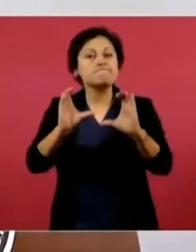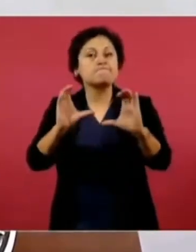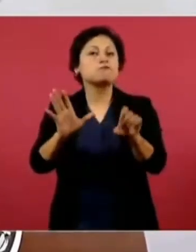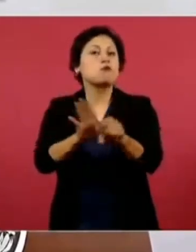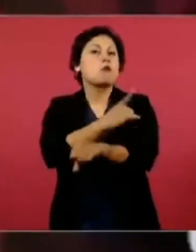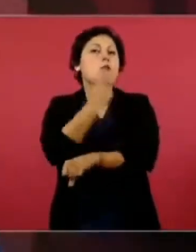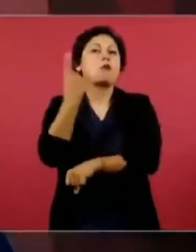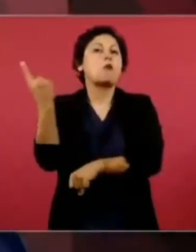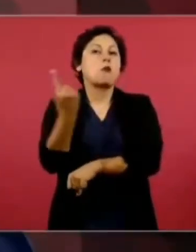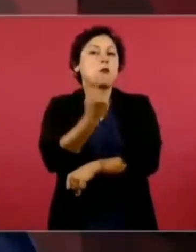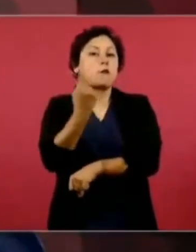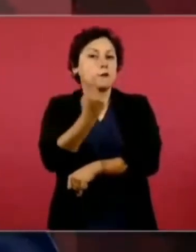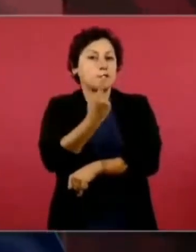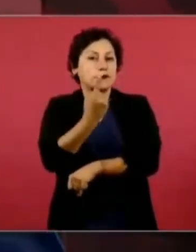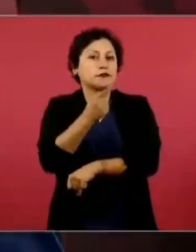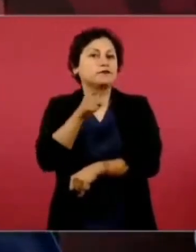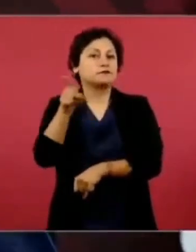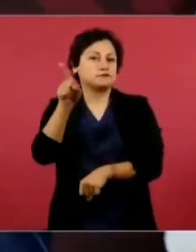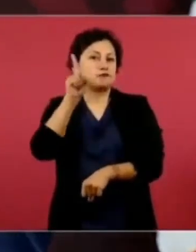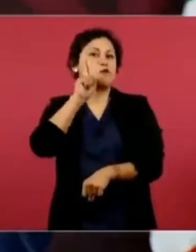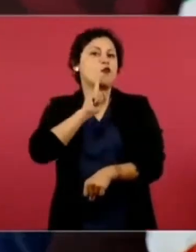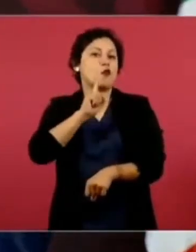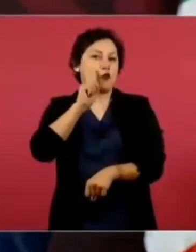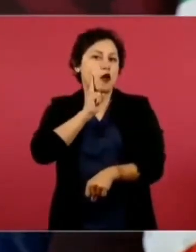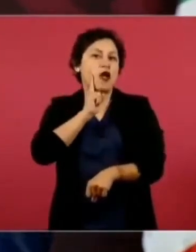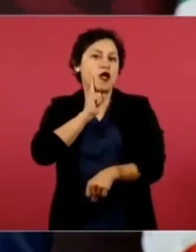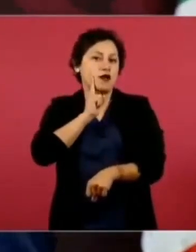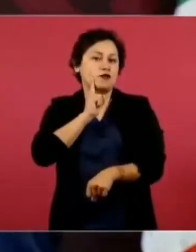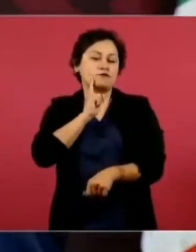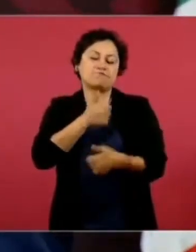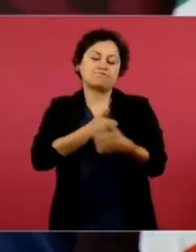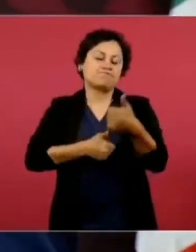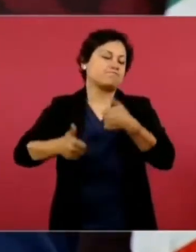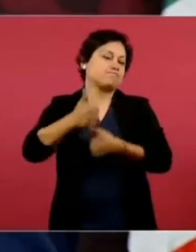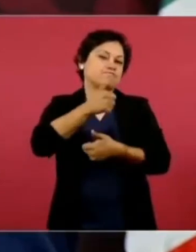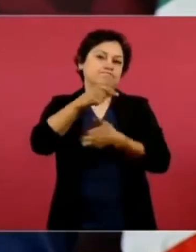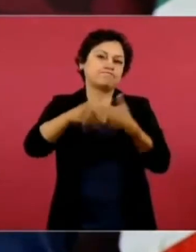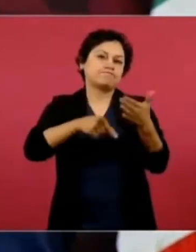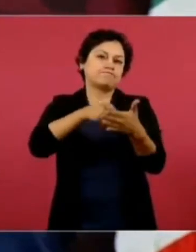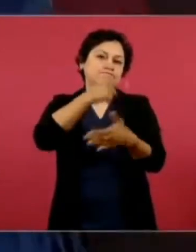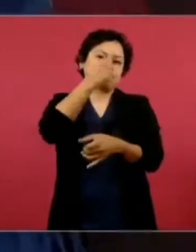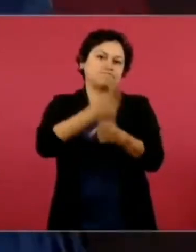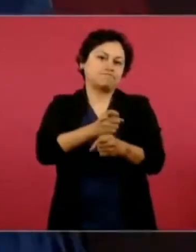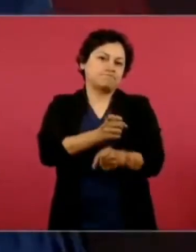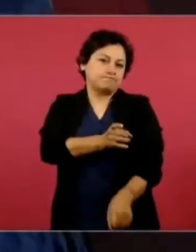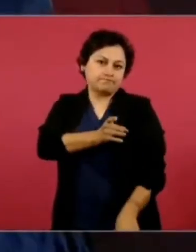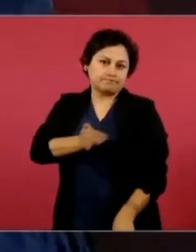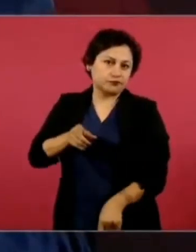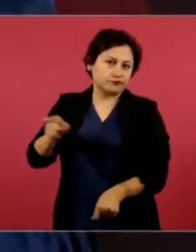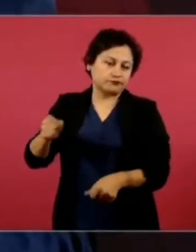porque le va a ganar la próxima presidenta de México.